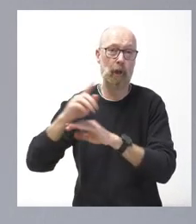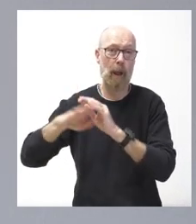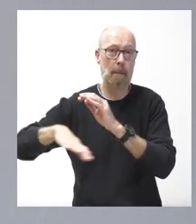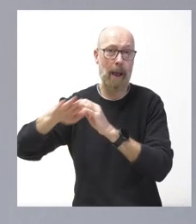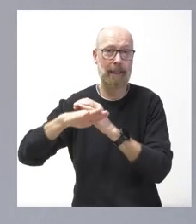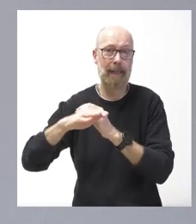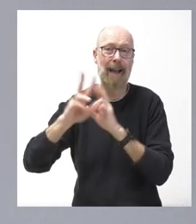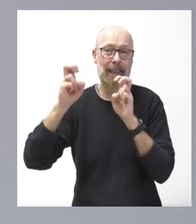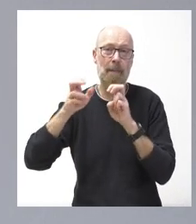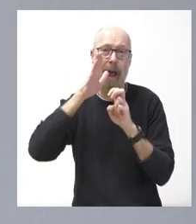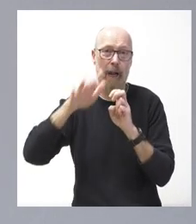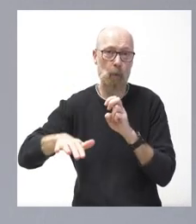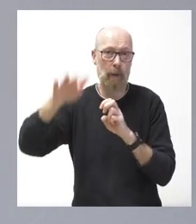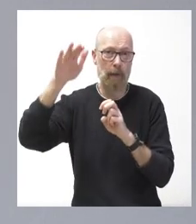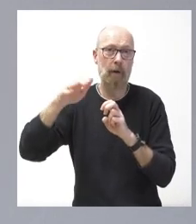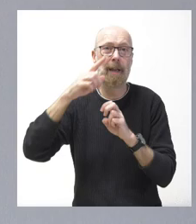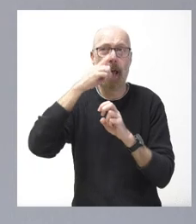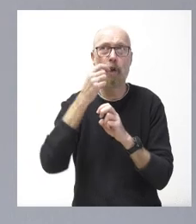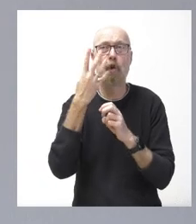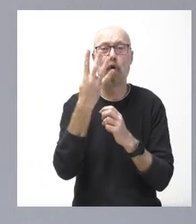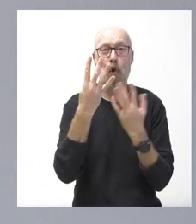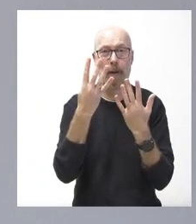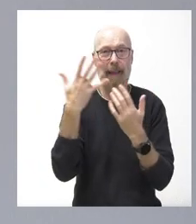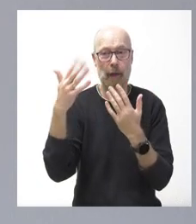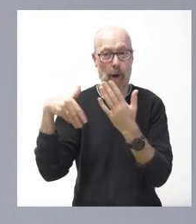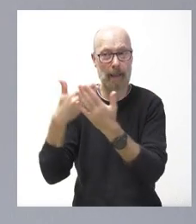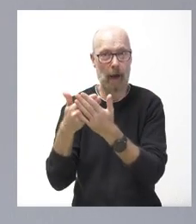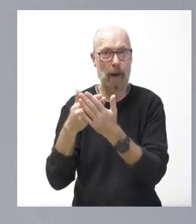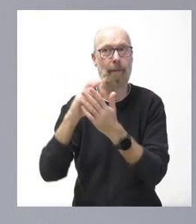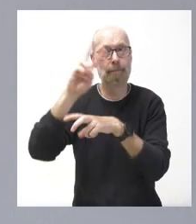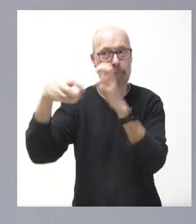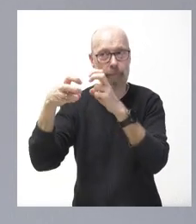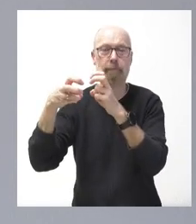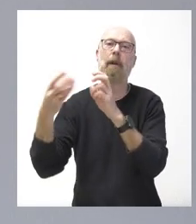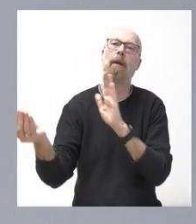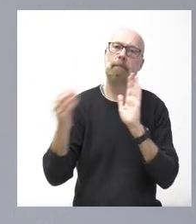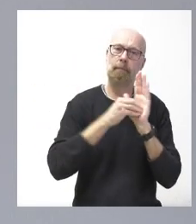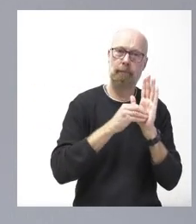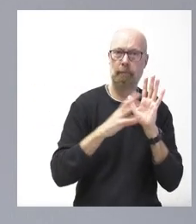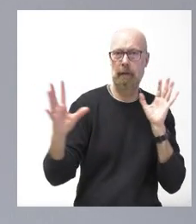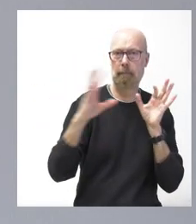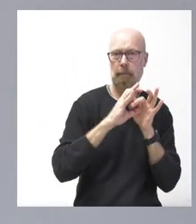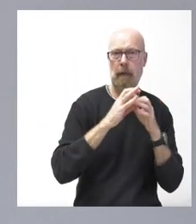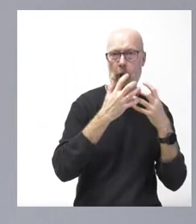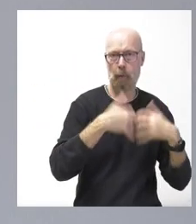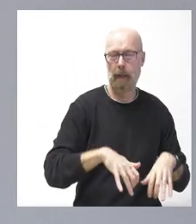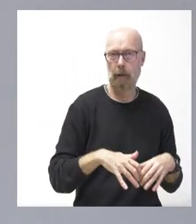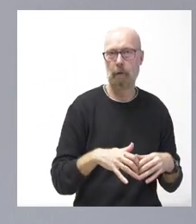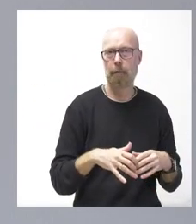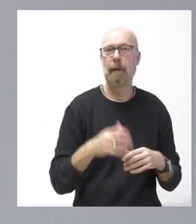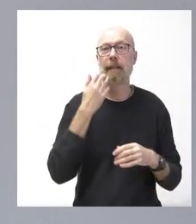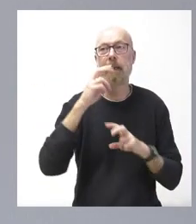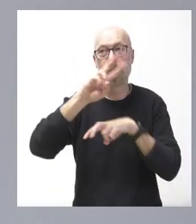inundaciones, que es una directriz del año 95 y que no ha sido actualizada y, por lo tanto, en el momento que esté actualizada nosotros formalizaremos esa